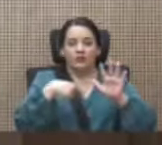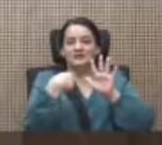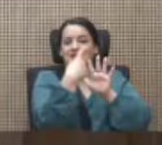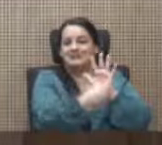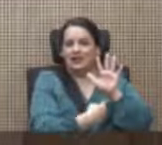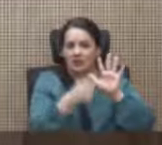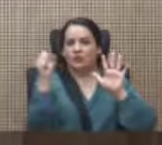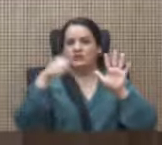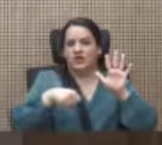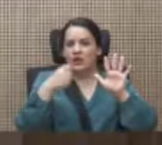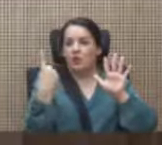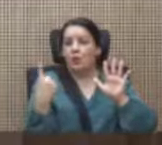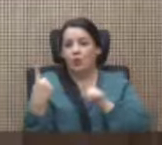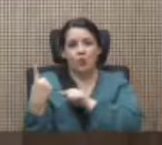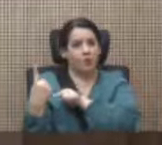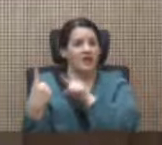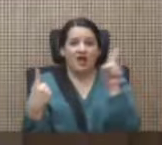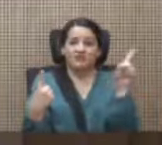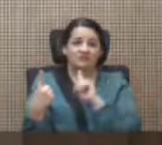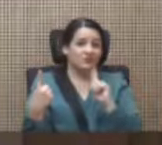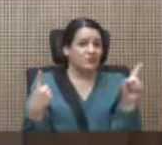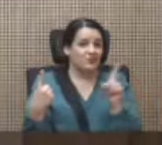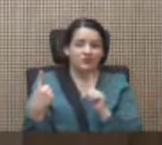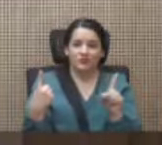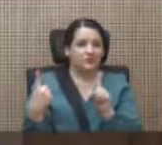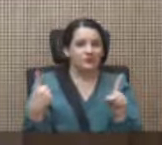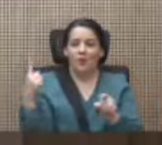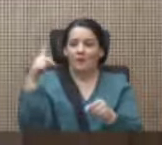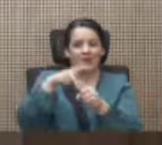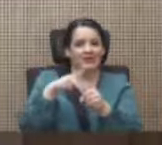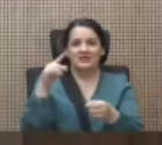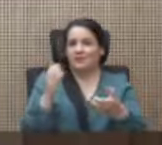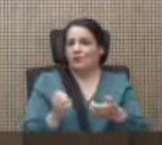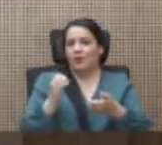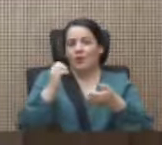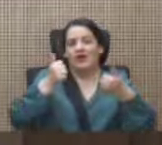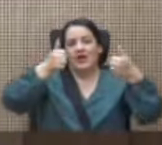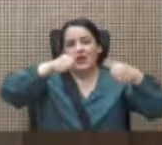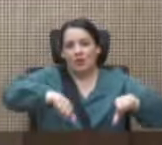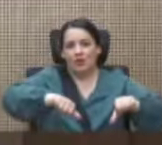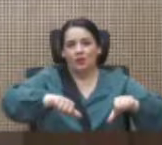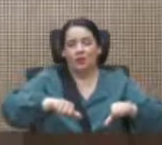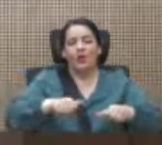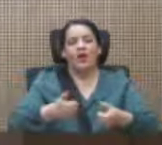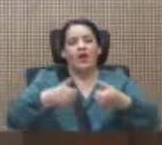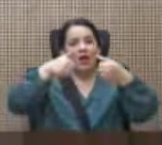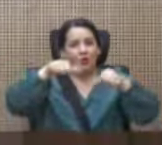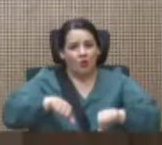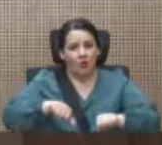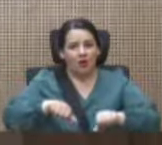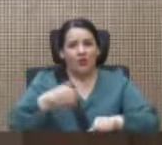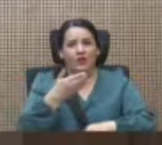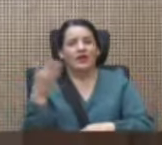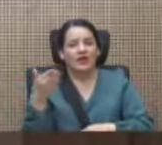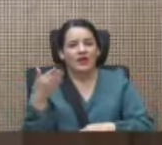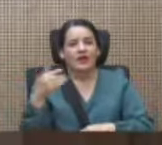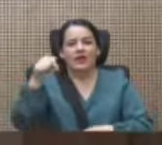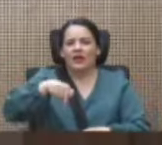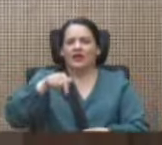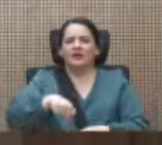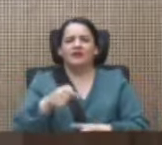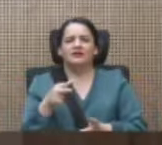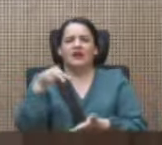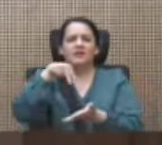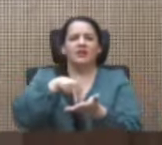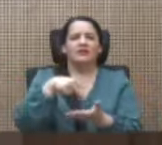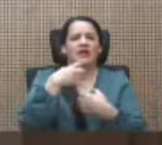efectivamente una fracción no era parte de ese acuerdo. Acuerdo que se levantan aquí a hacer